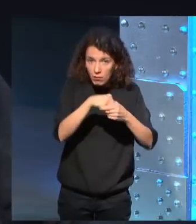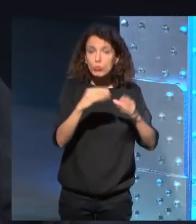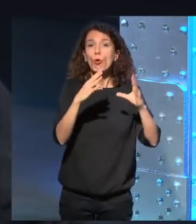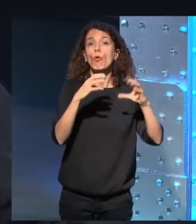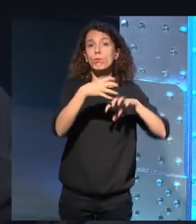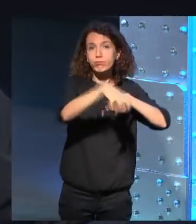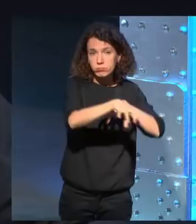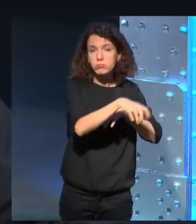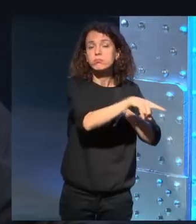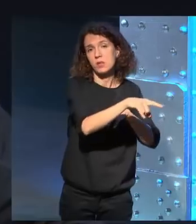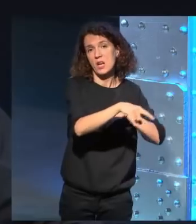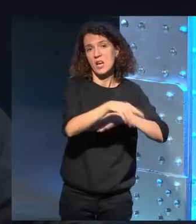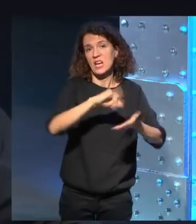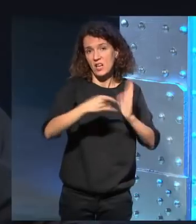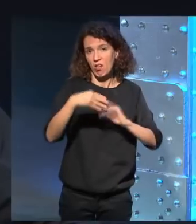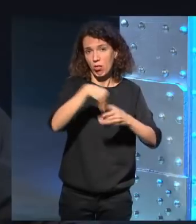ingeniería